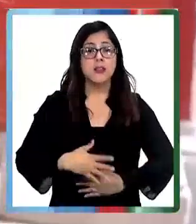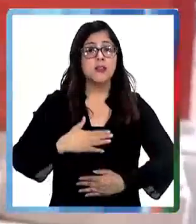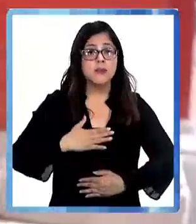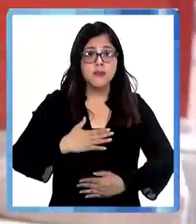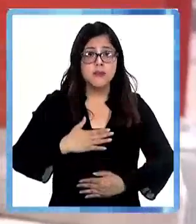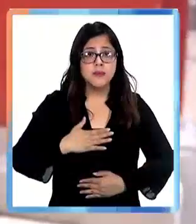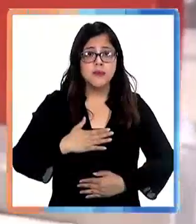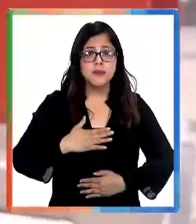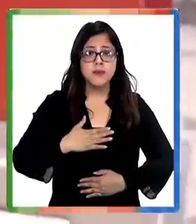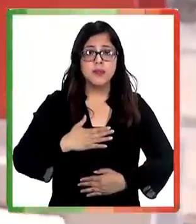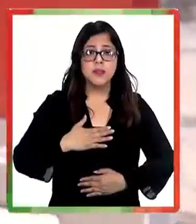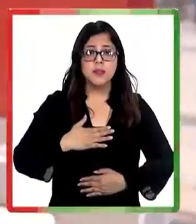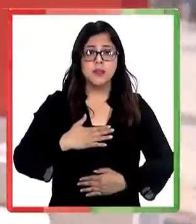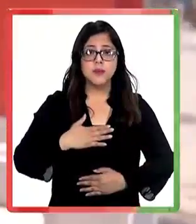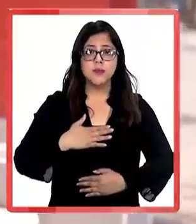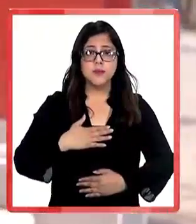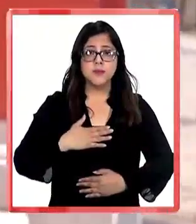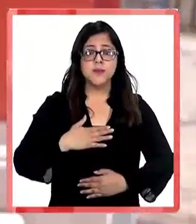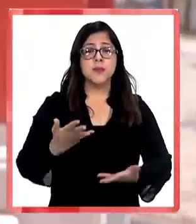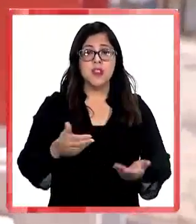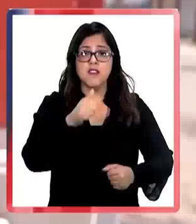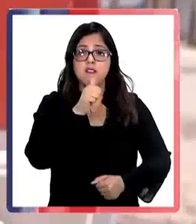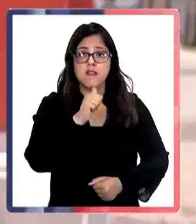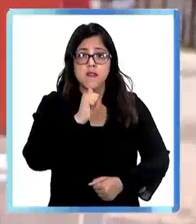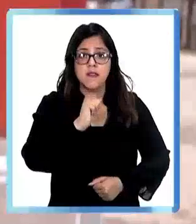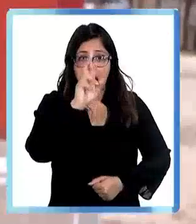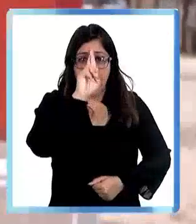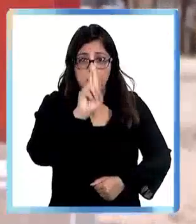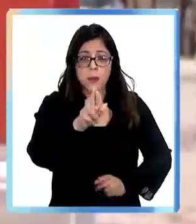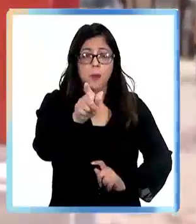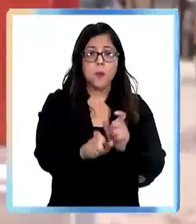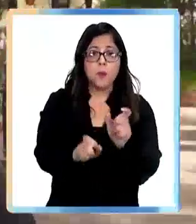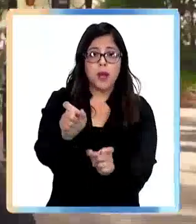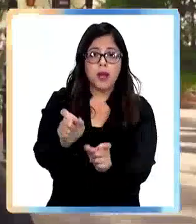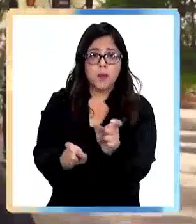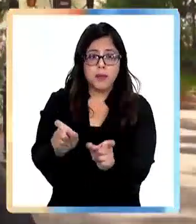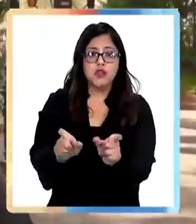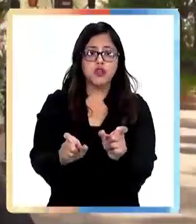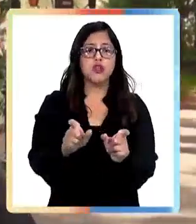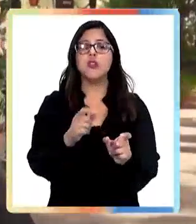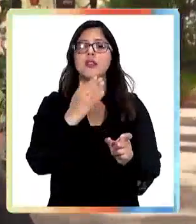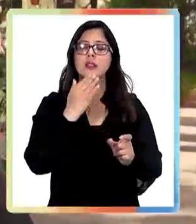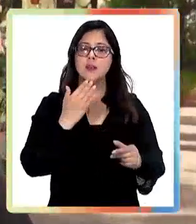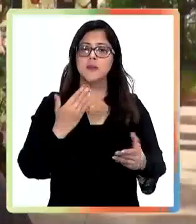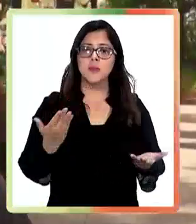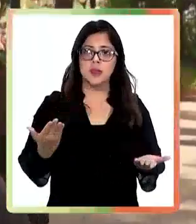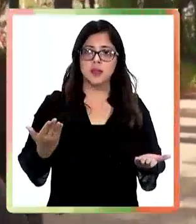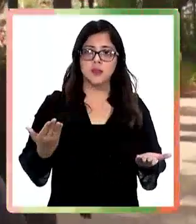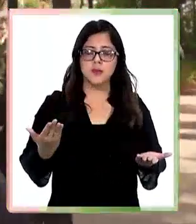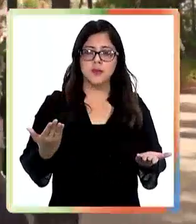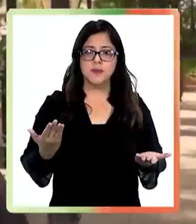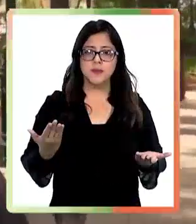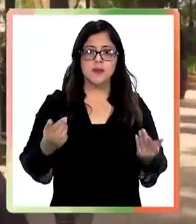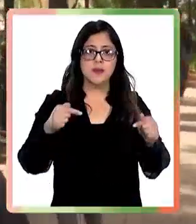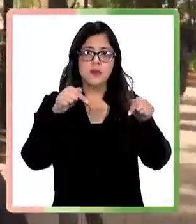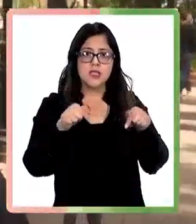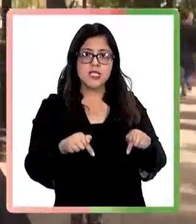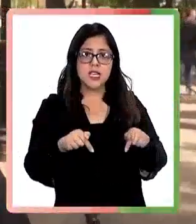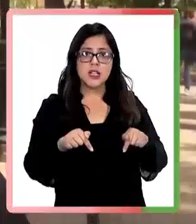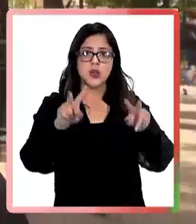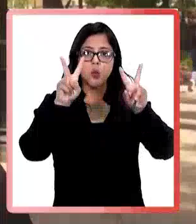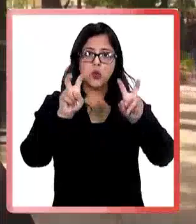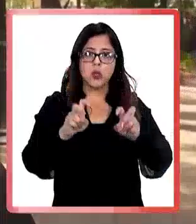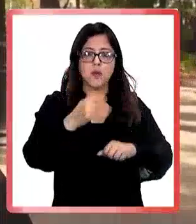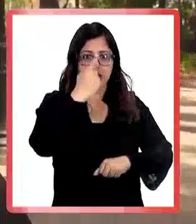personas, sino que esto tiene que ver, es algo serio porque tiene que ver con la salud de las personas. Es horrible porque lamentablemente todos curicanos sufrimos con el tema de los